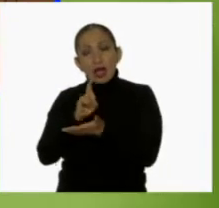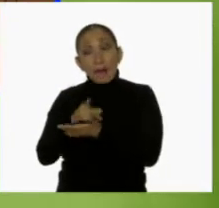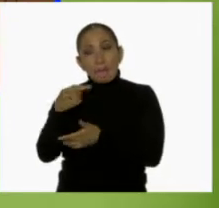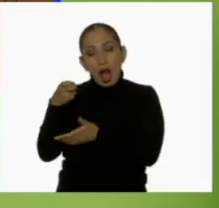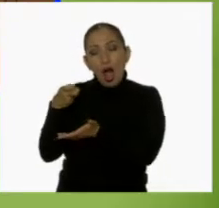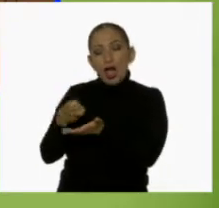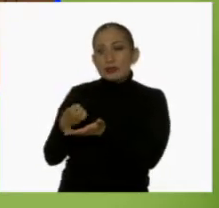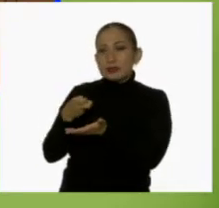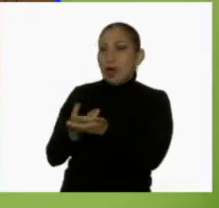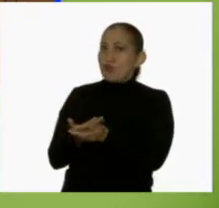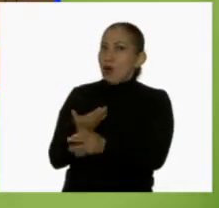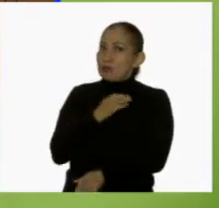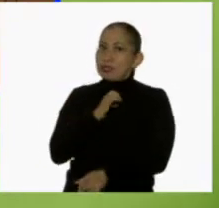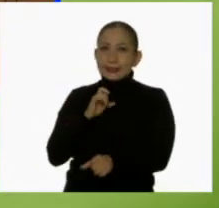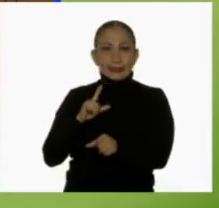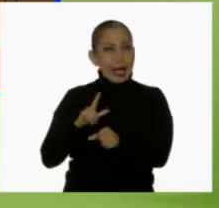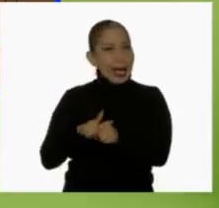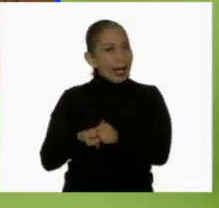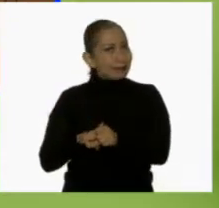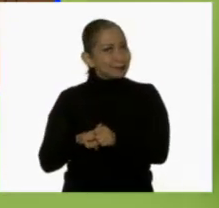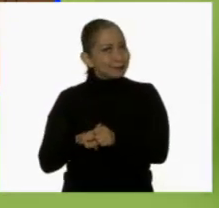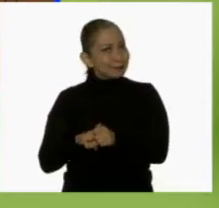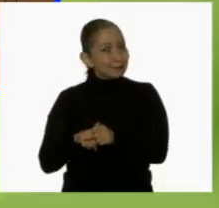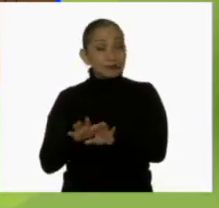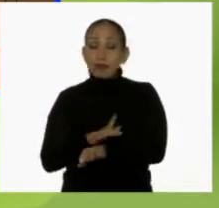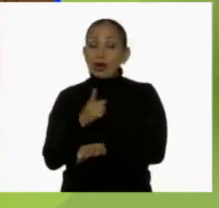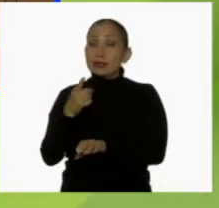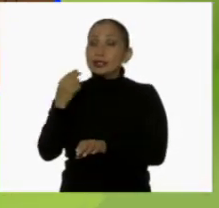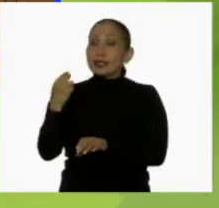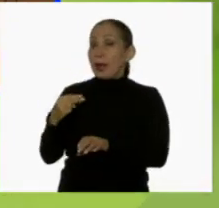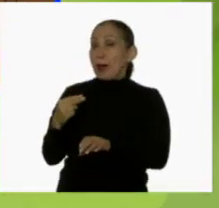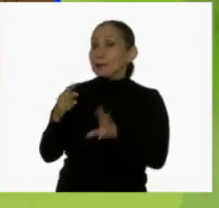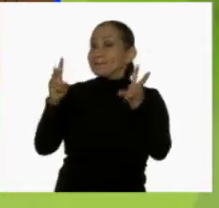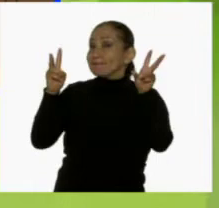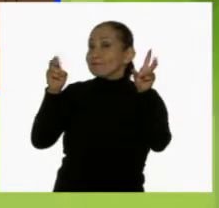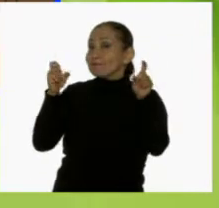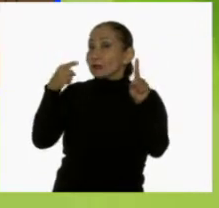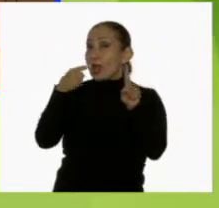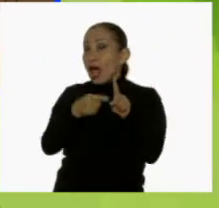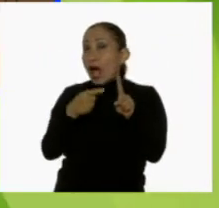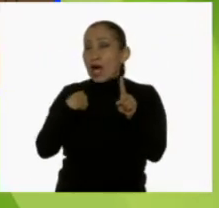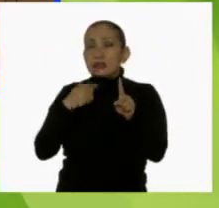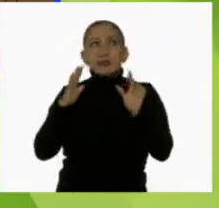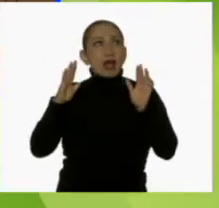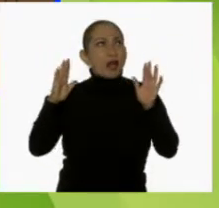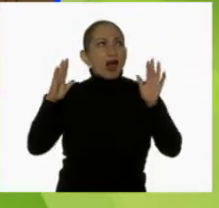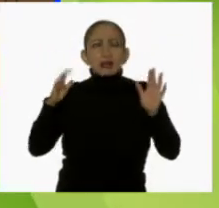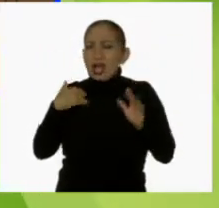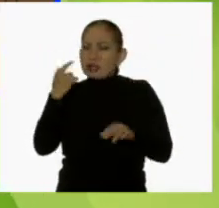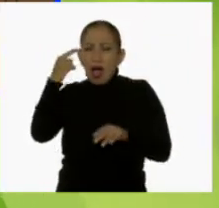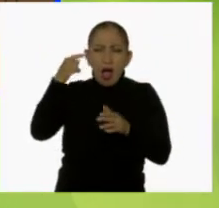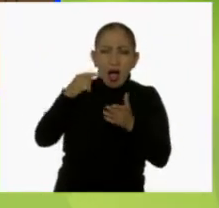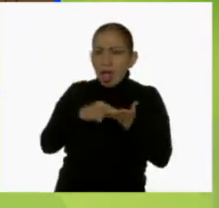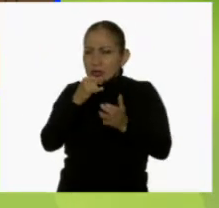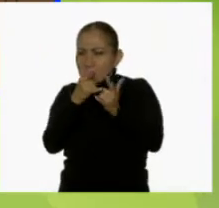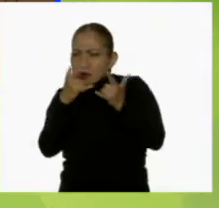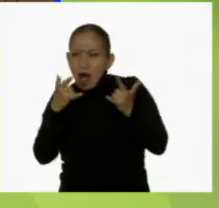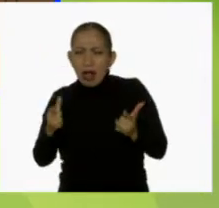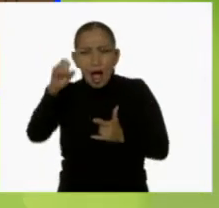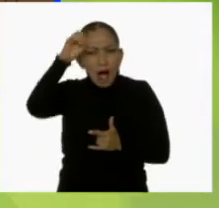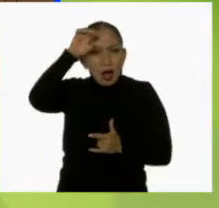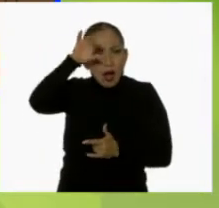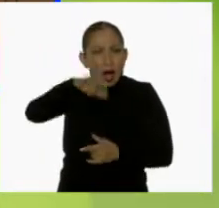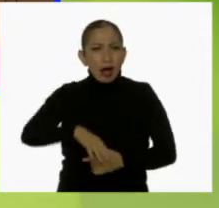este es un diario muy especial porque se llama Las increíbles e insospechadas historias de